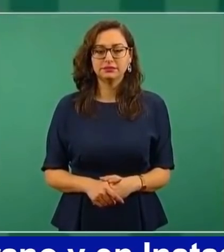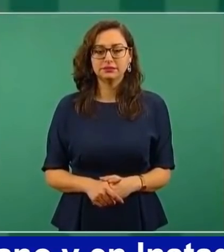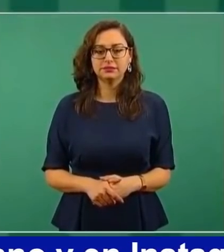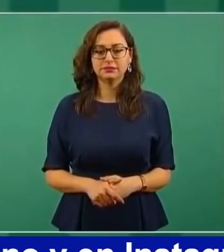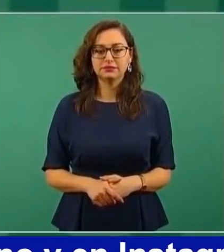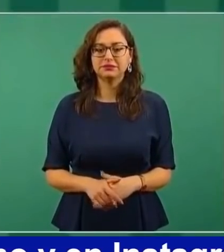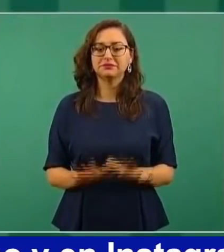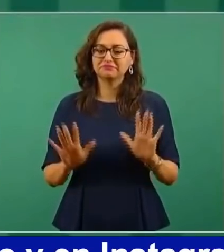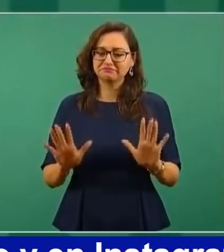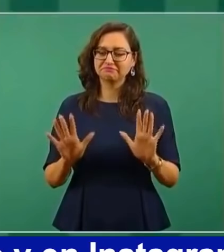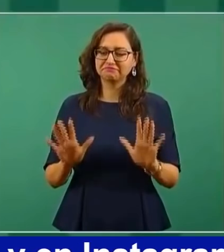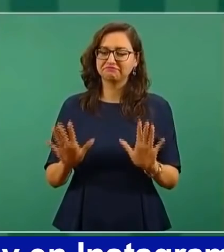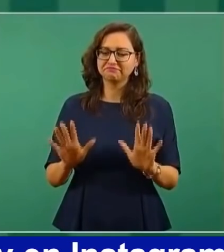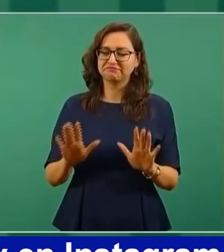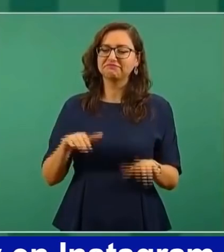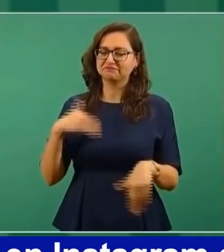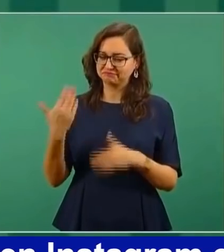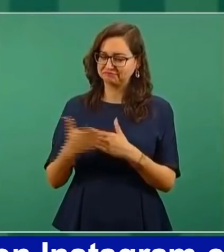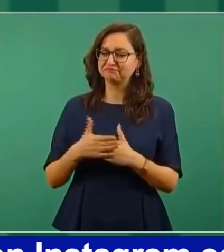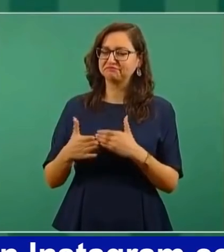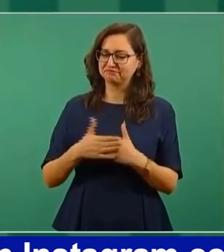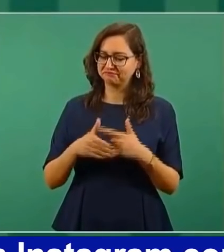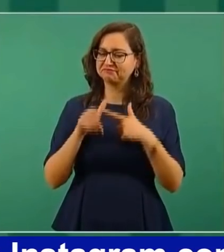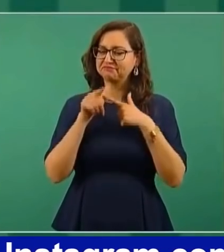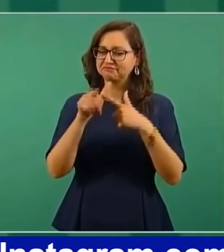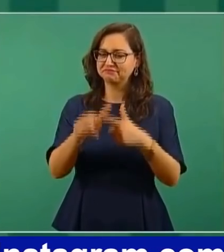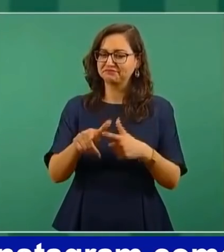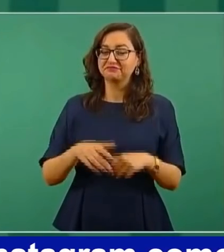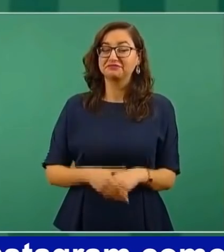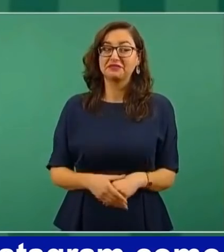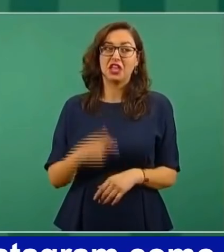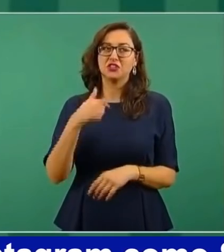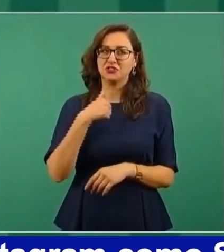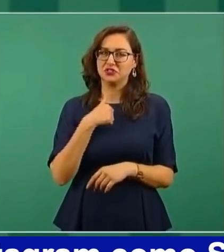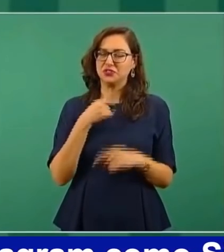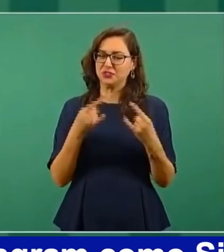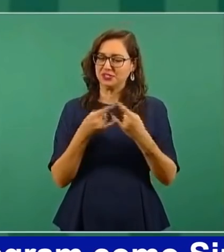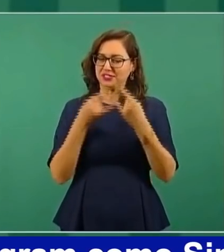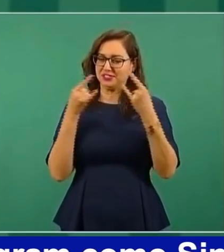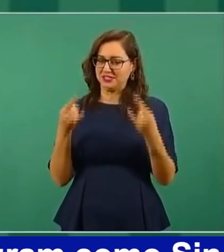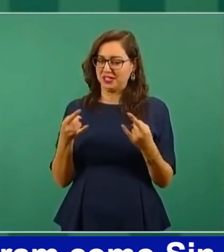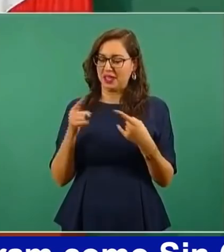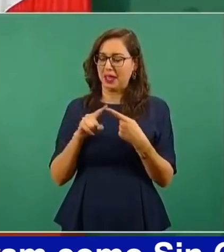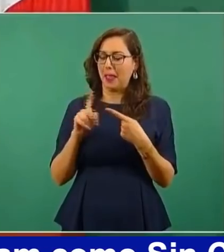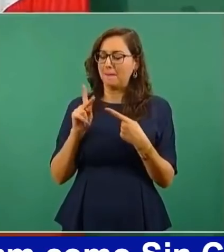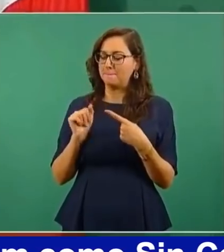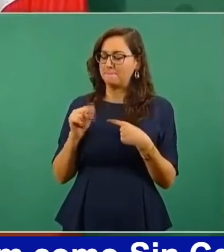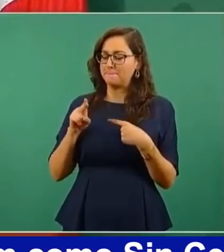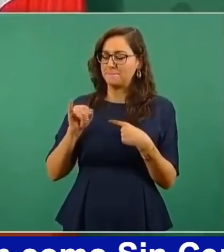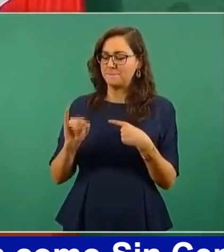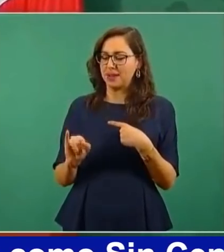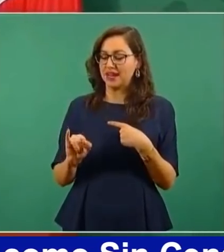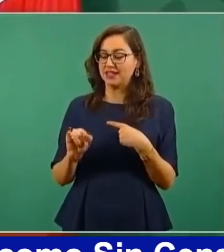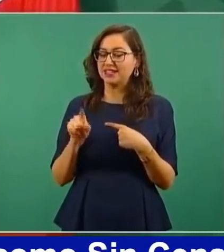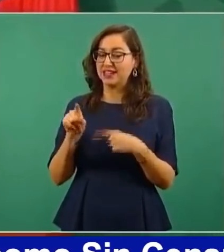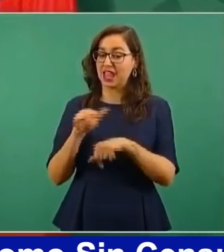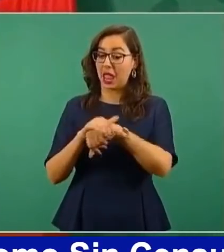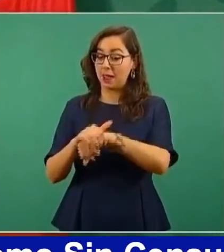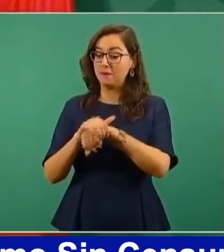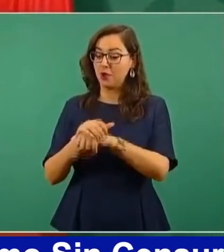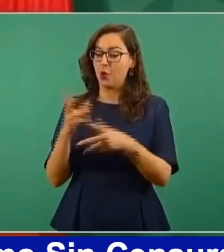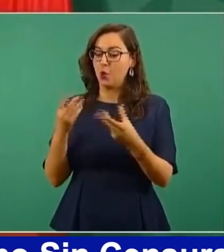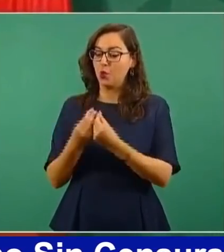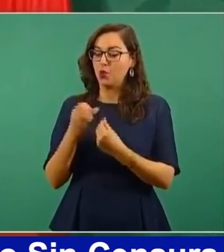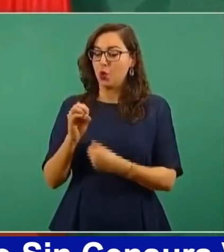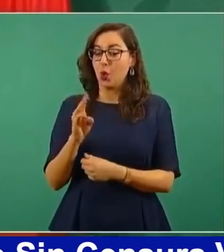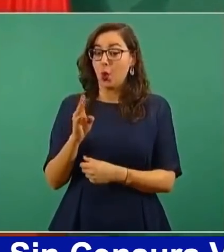hasta ahí lo dejo para el otro capítulo. Iba a hablar de Pani que era muy amigo de Obregón